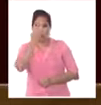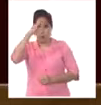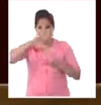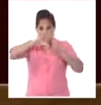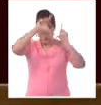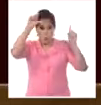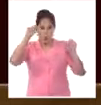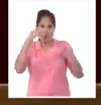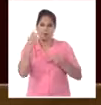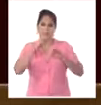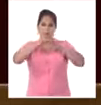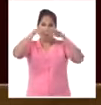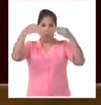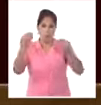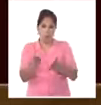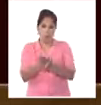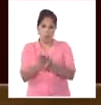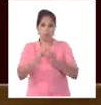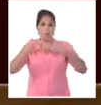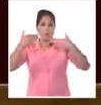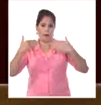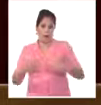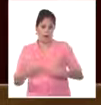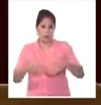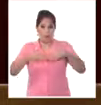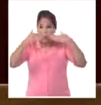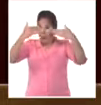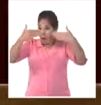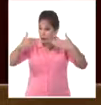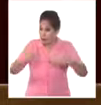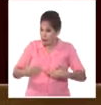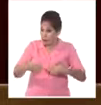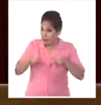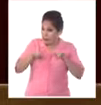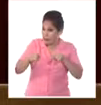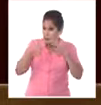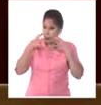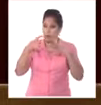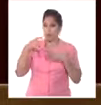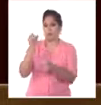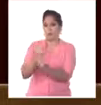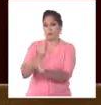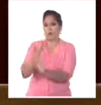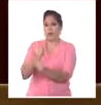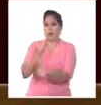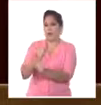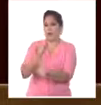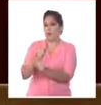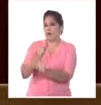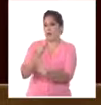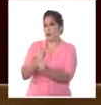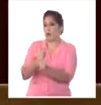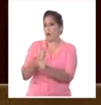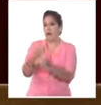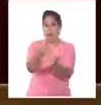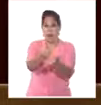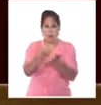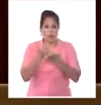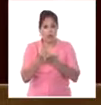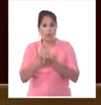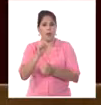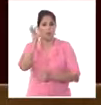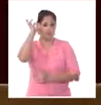es humanidad una humanidad que sostienen los trabajadores solidaridad por